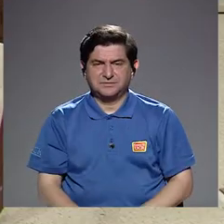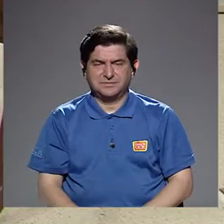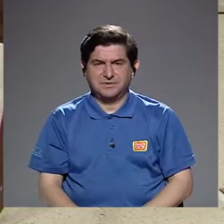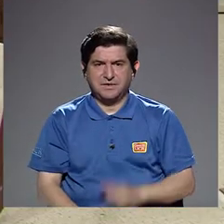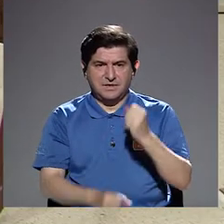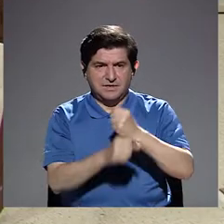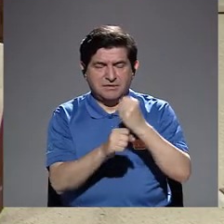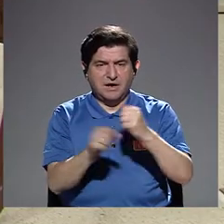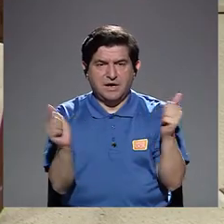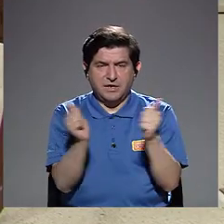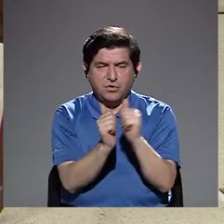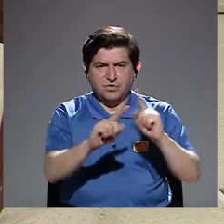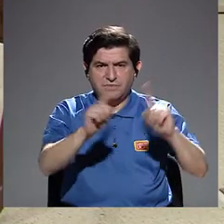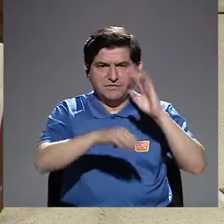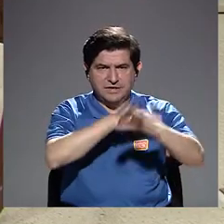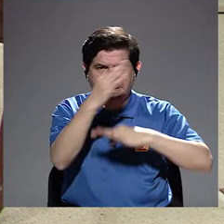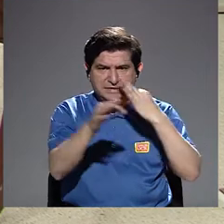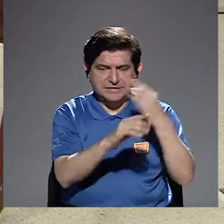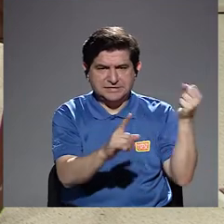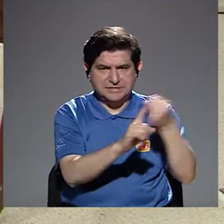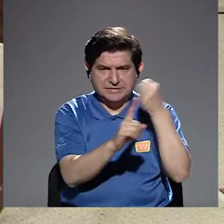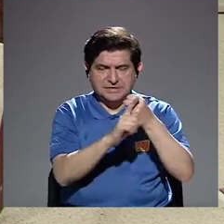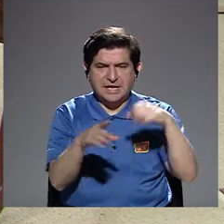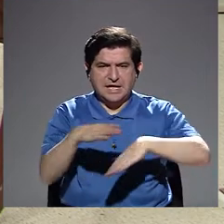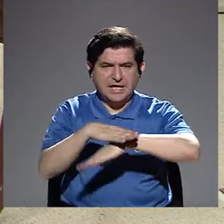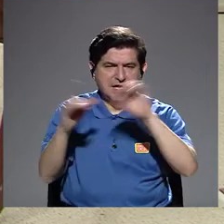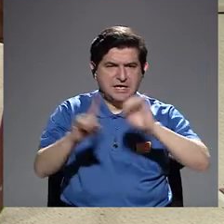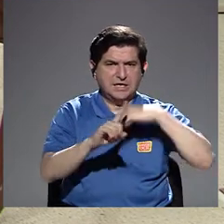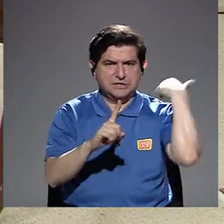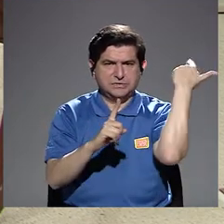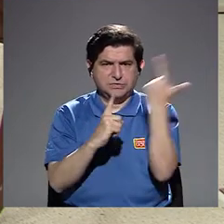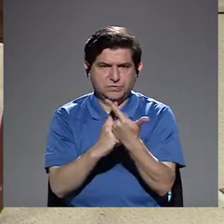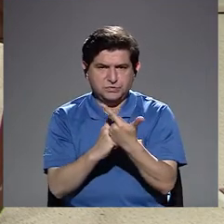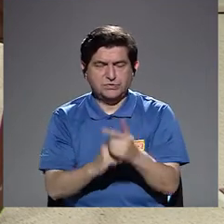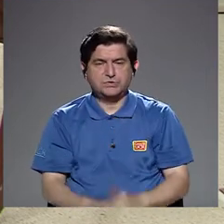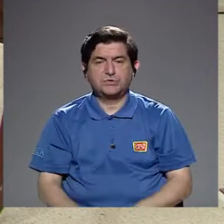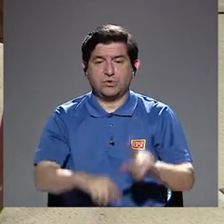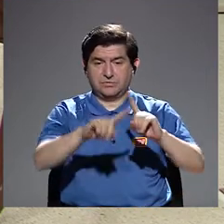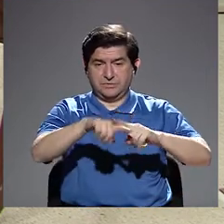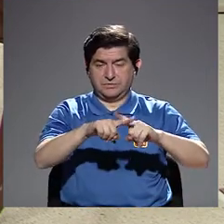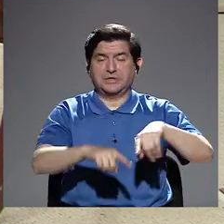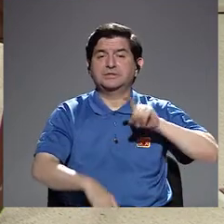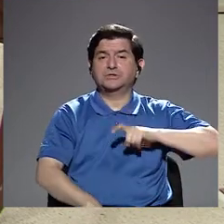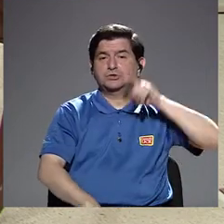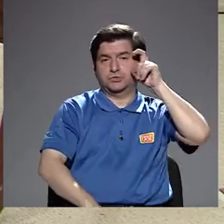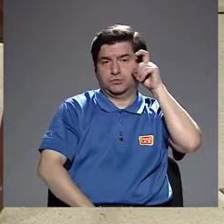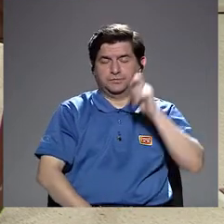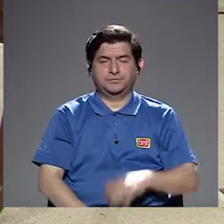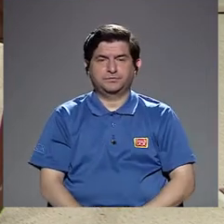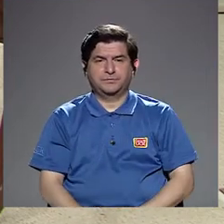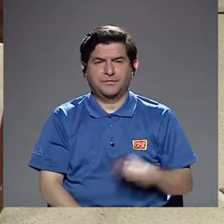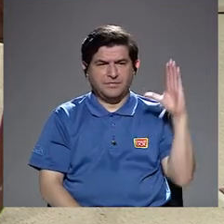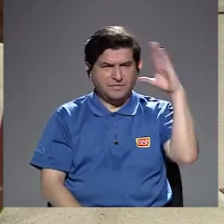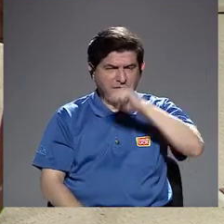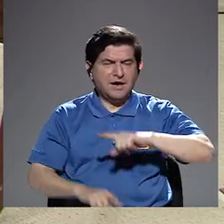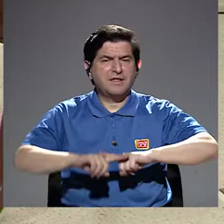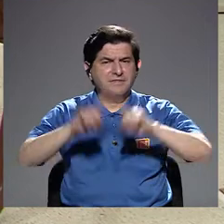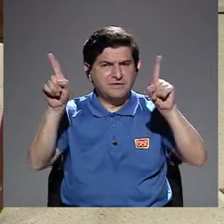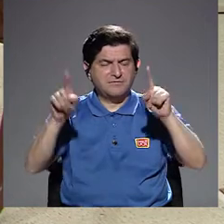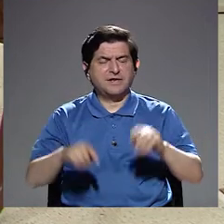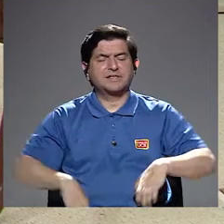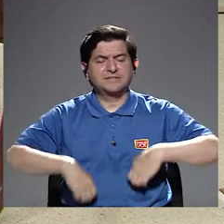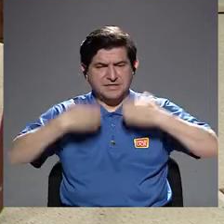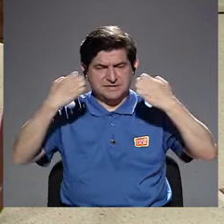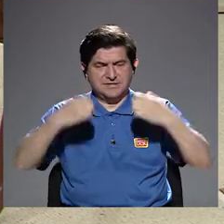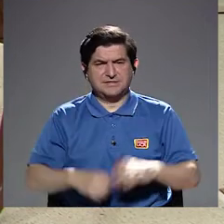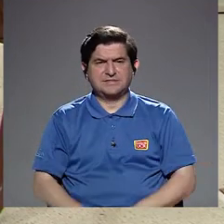Trabajamos con las violencias y las exclusiones sociales, ¿verdad? Por género, viendo que hay diferencias entre